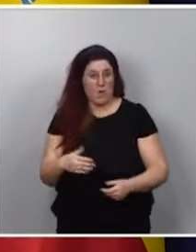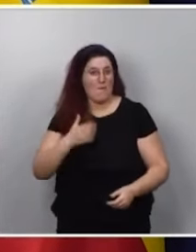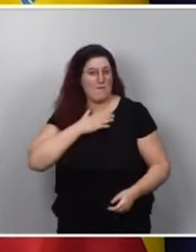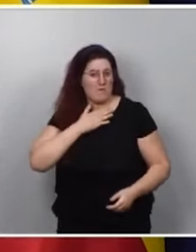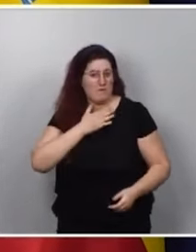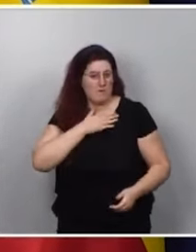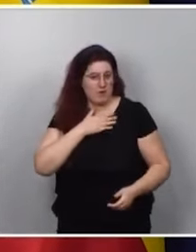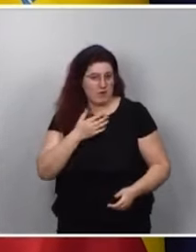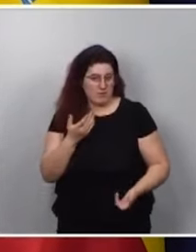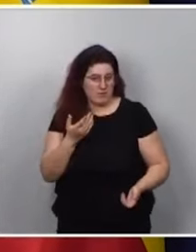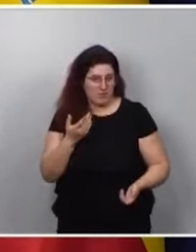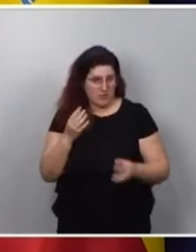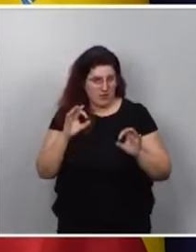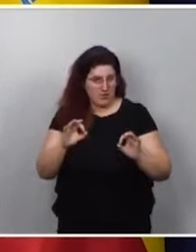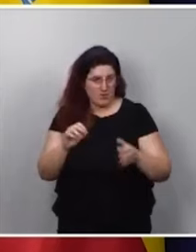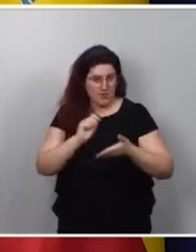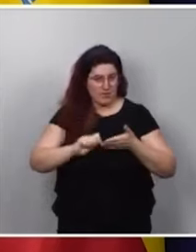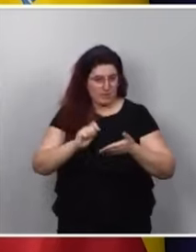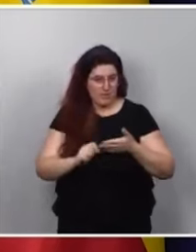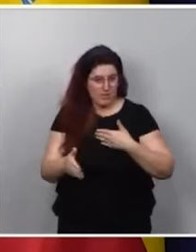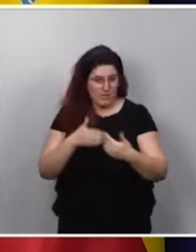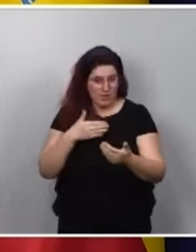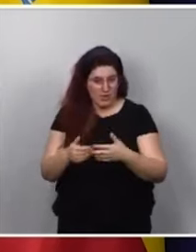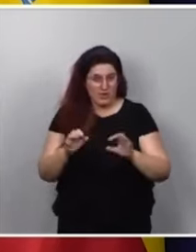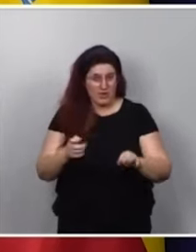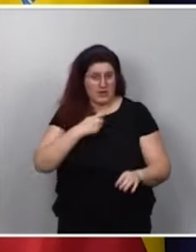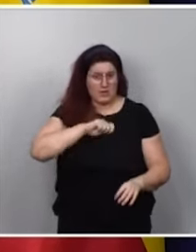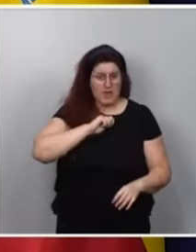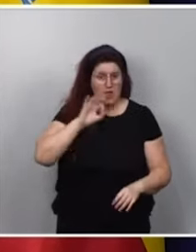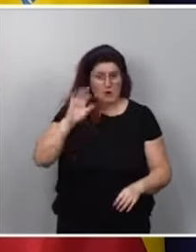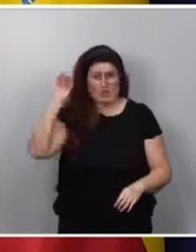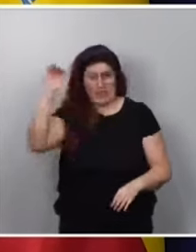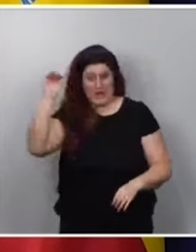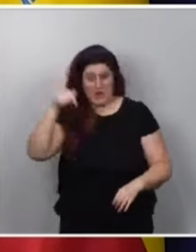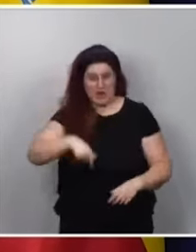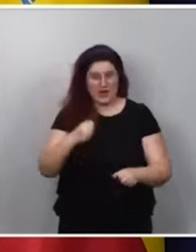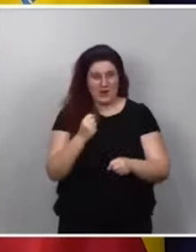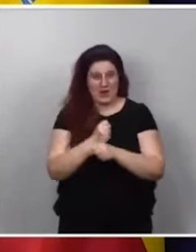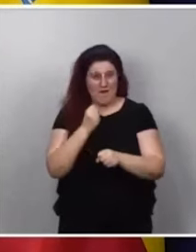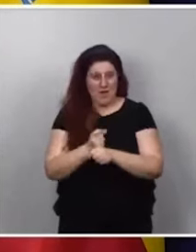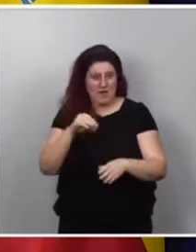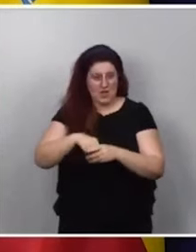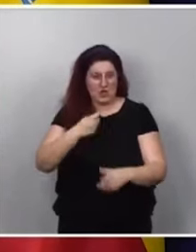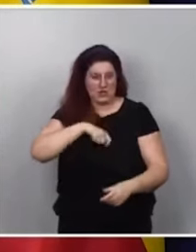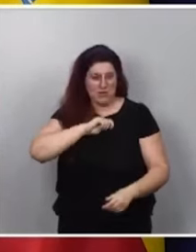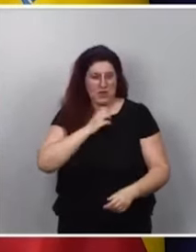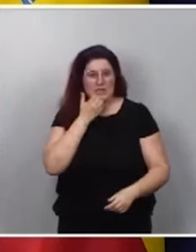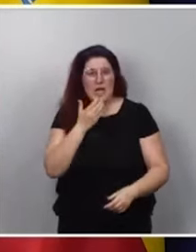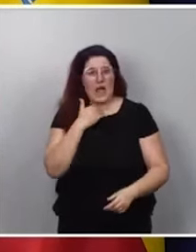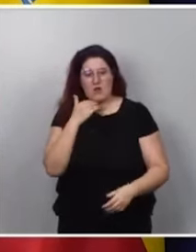será de aplicación al conjunto de actores españoles o extranjeros que operen en España a la hora de realizar algún tipo de producto